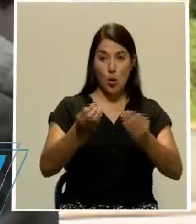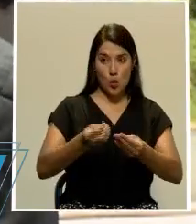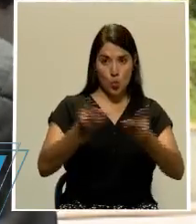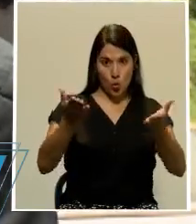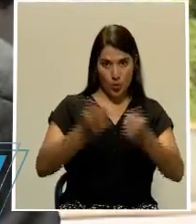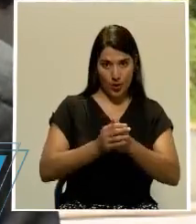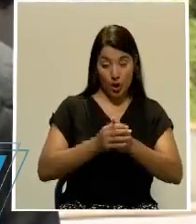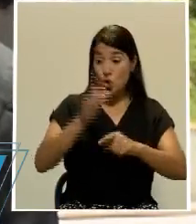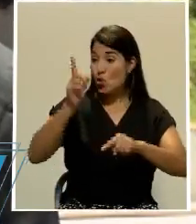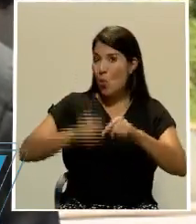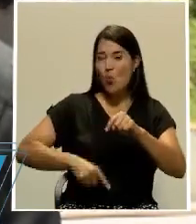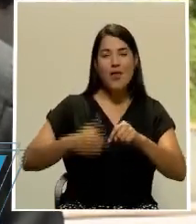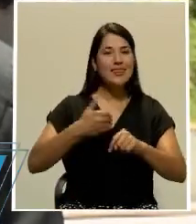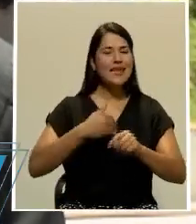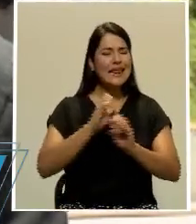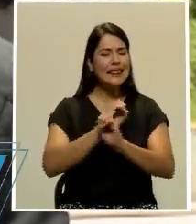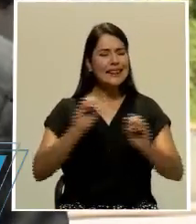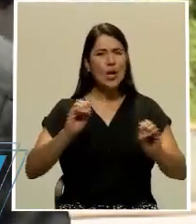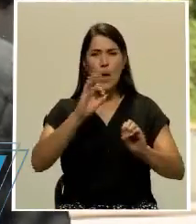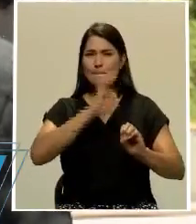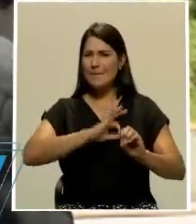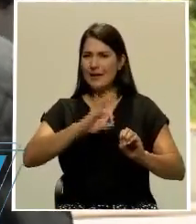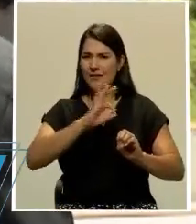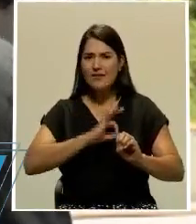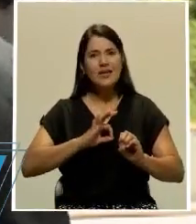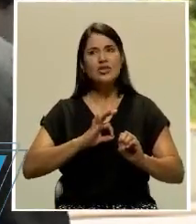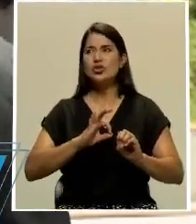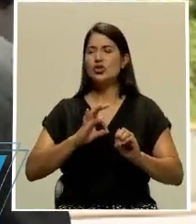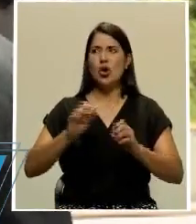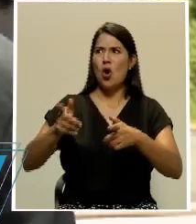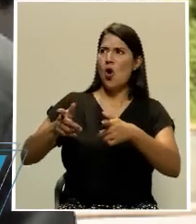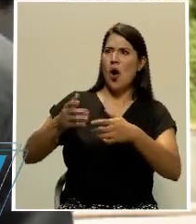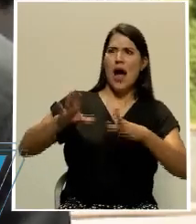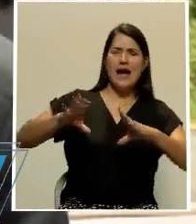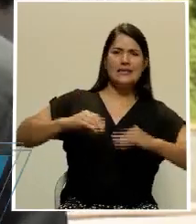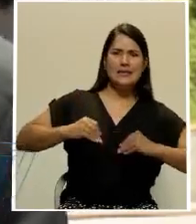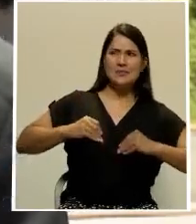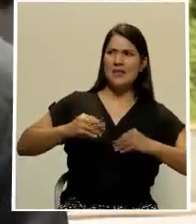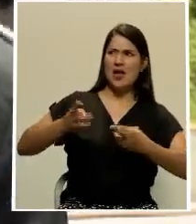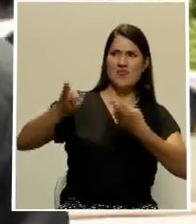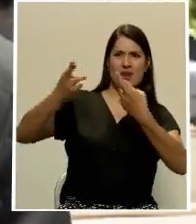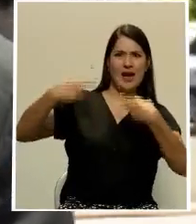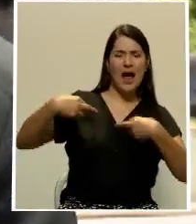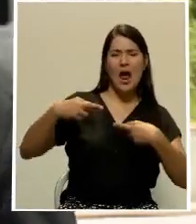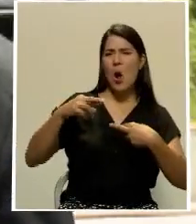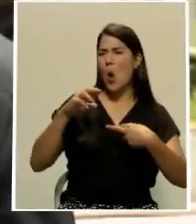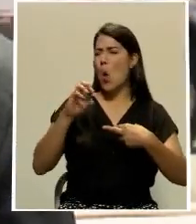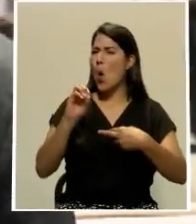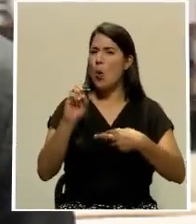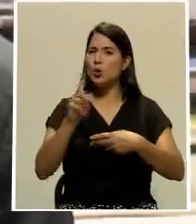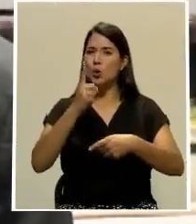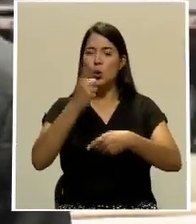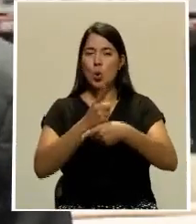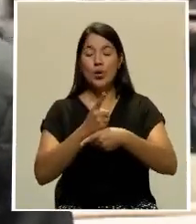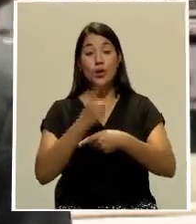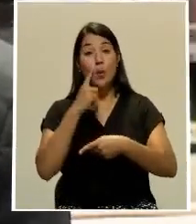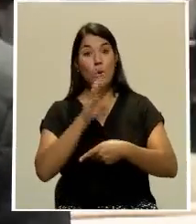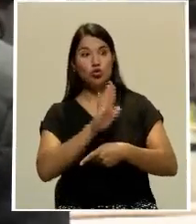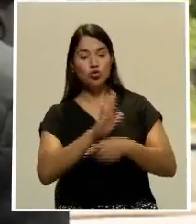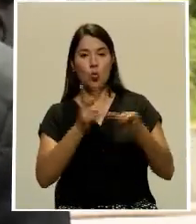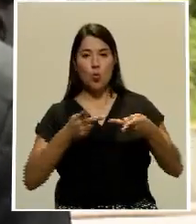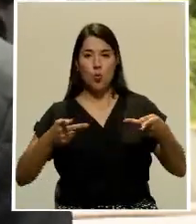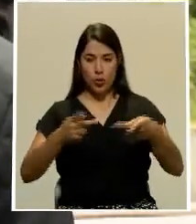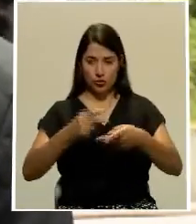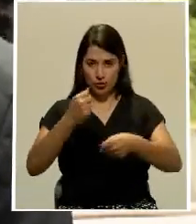de no enriquecerse, de no tener un incremento patrimonial o beneficios indebidos con ocasión del ejercicio de la función